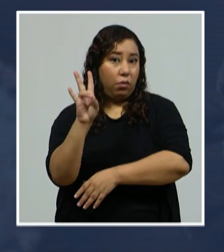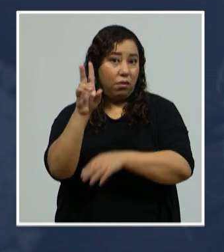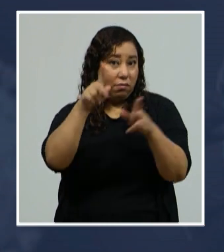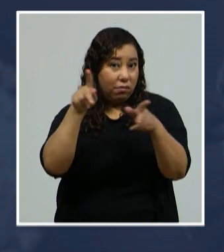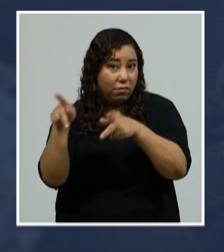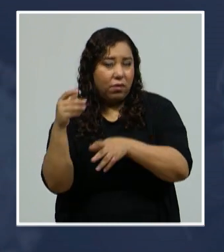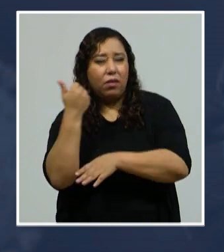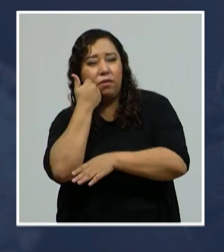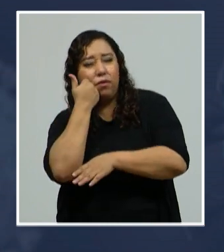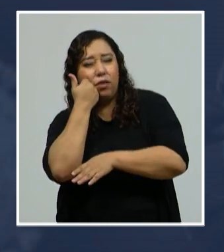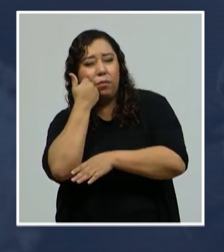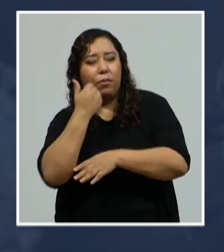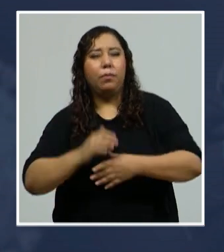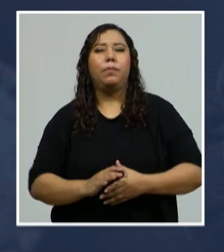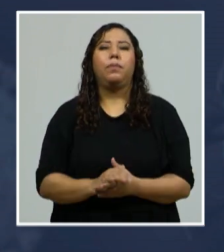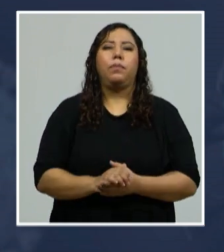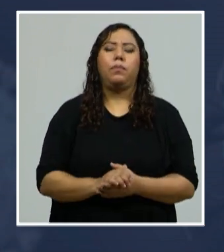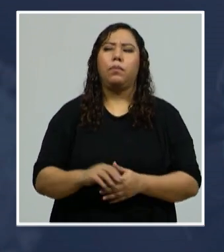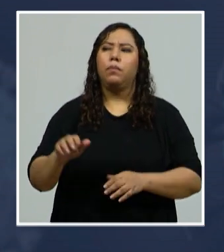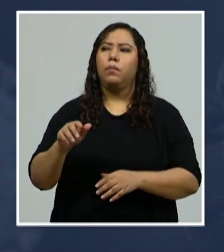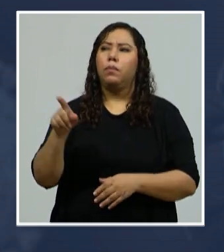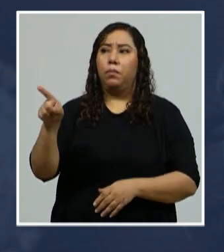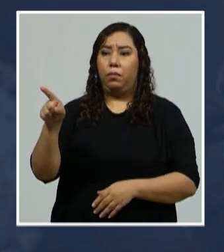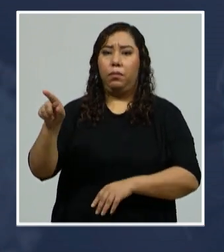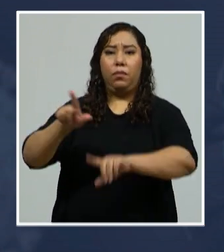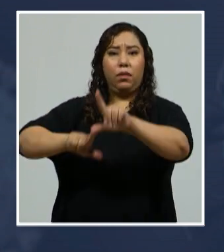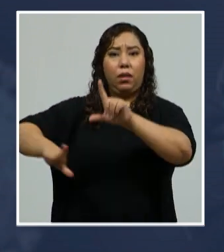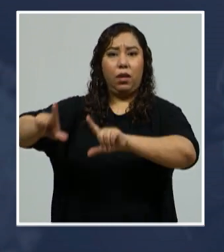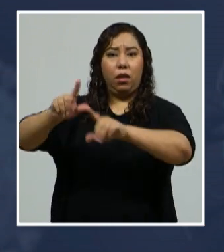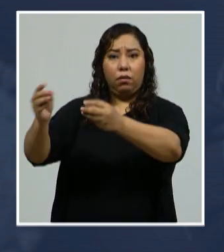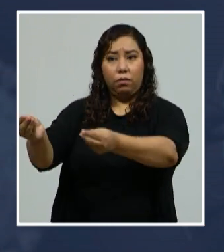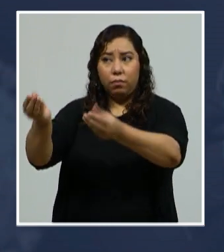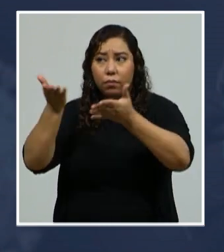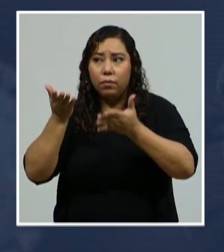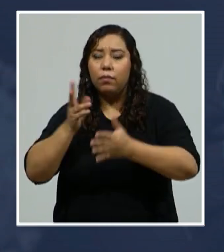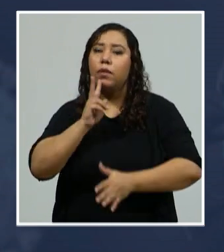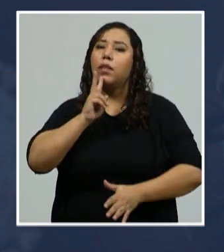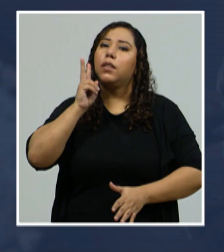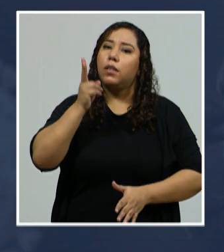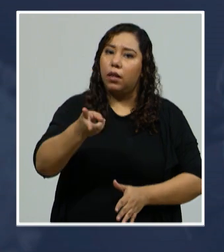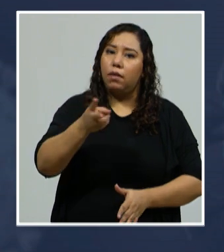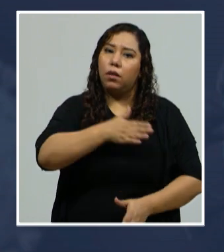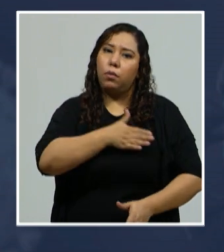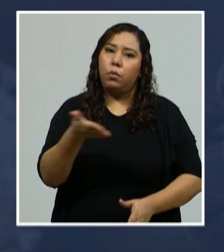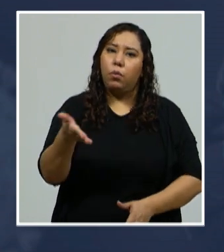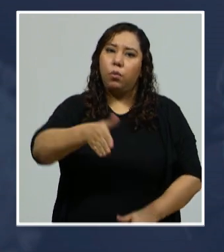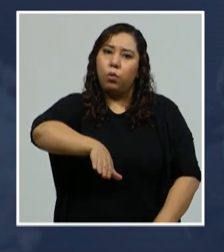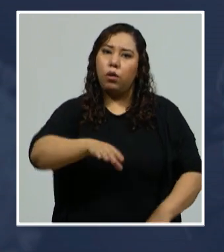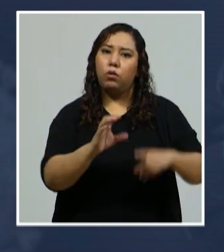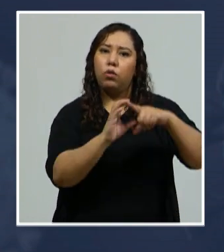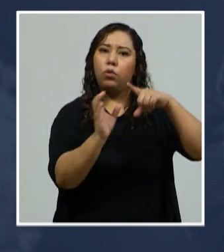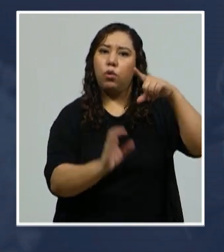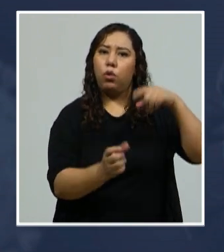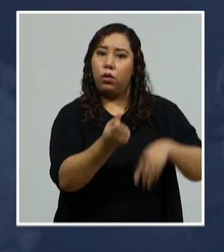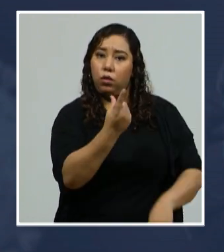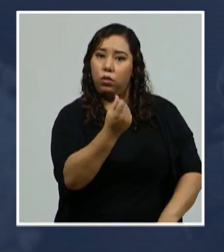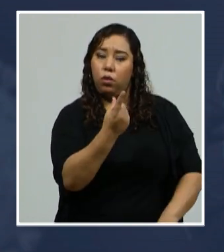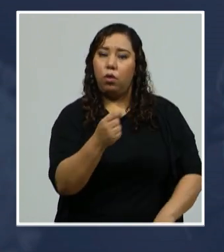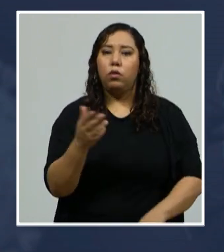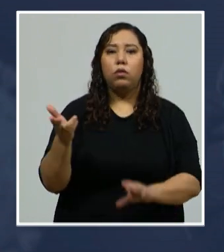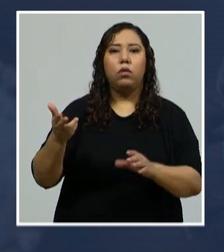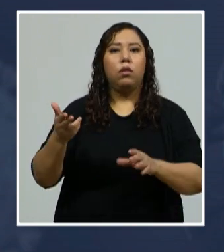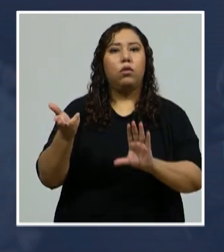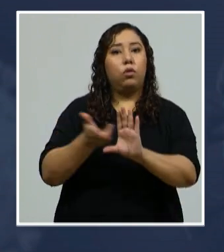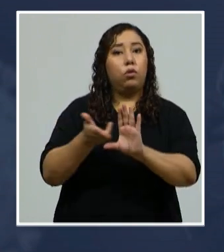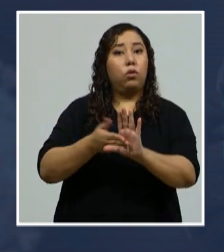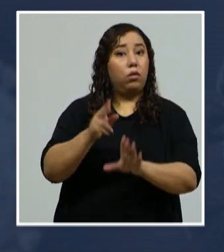Laboratorio de Virología la confirmación de 11 fallecimientos en el Departamento de Cortés, 4 en Choluteca,